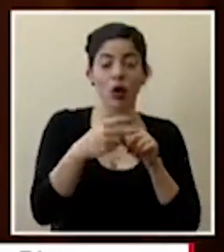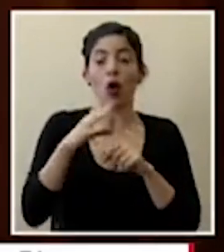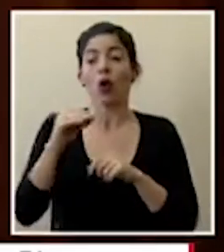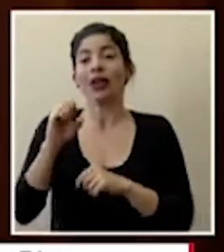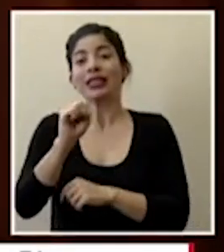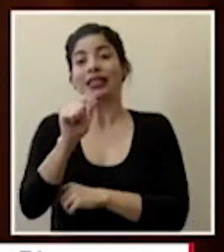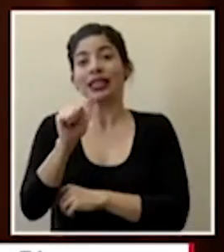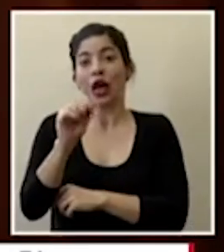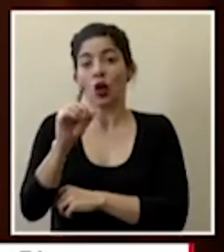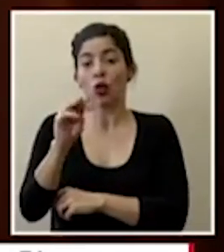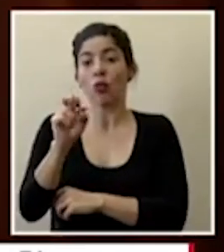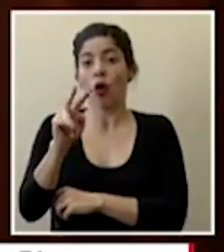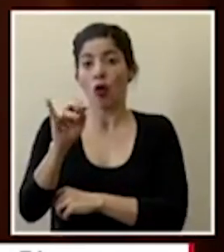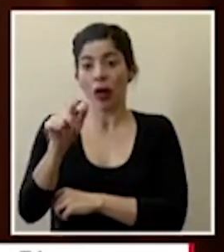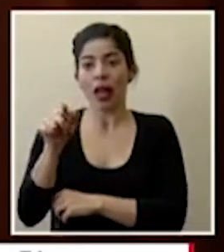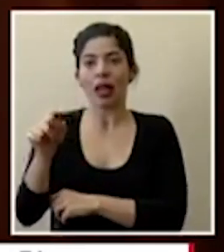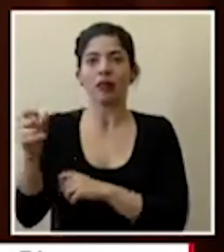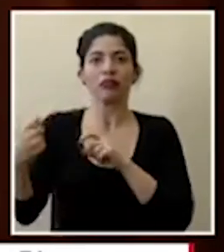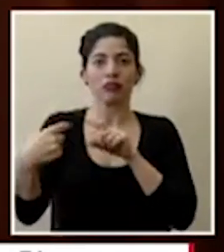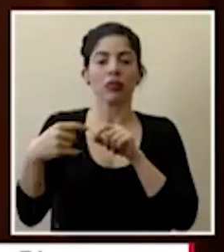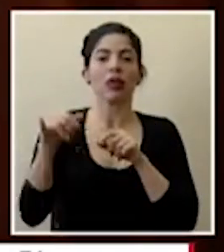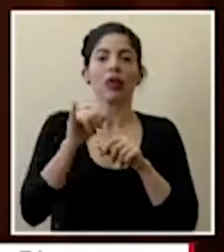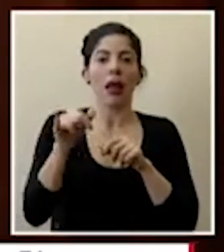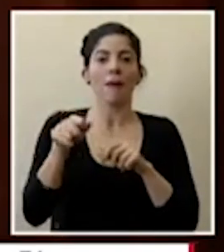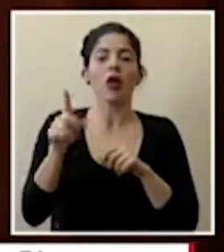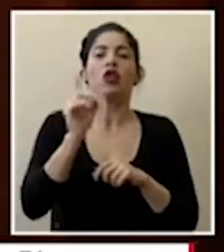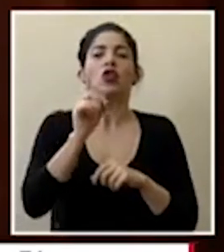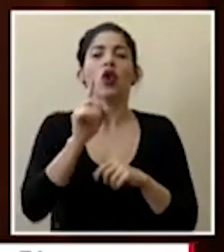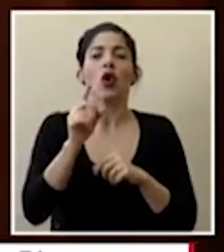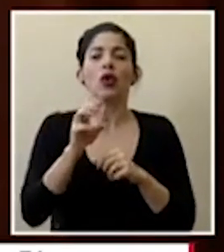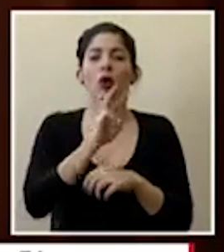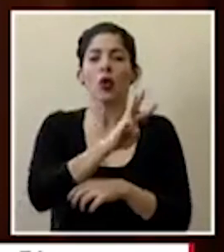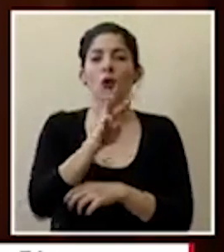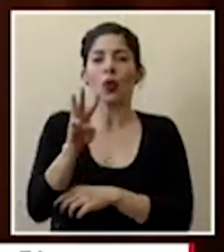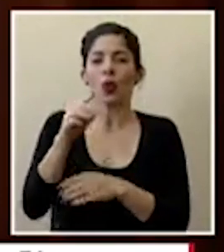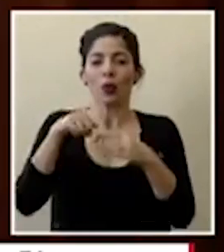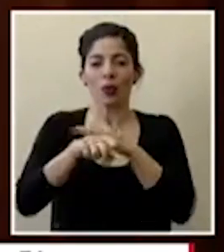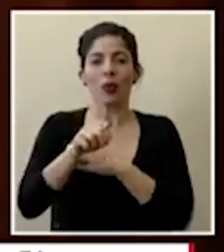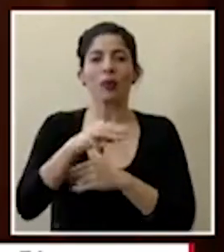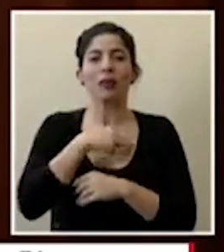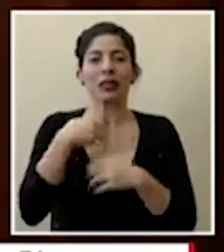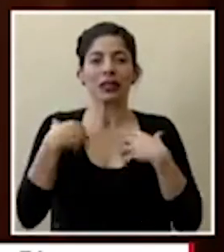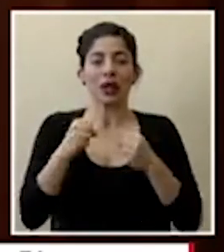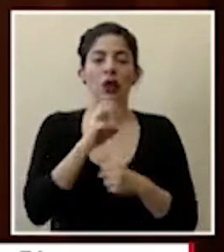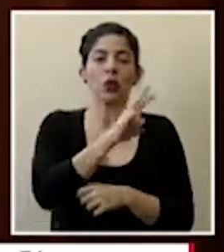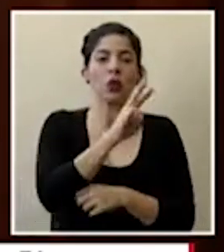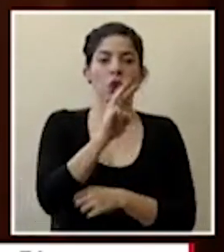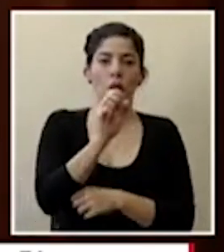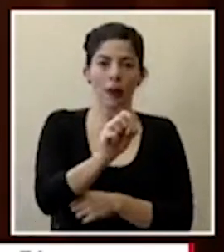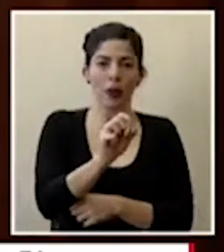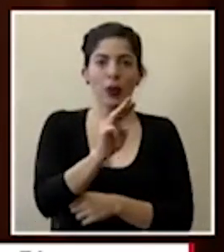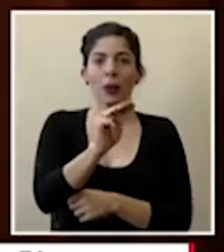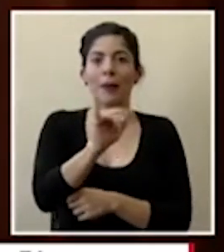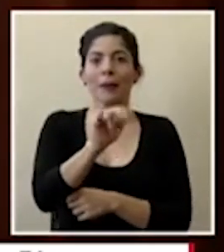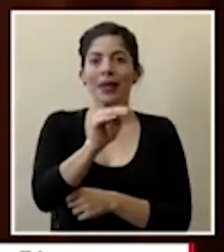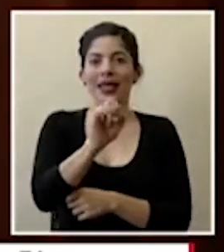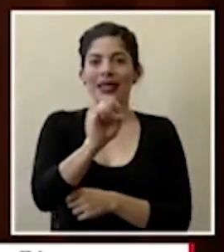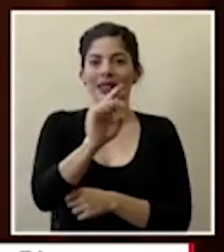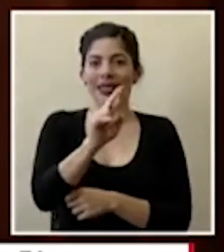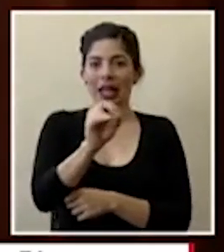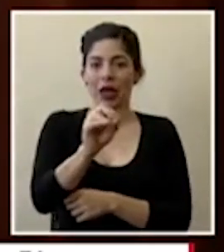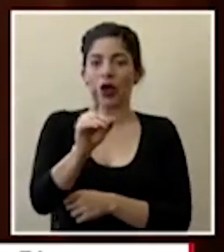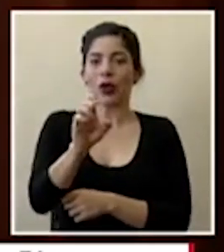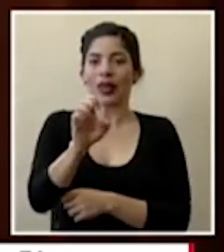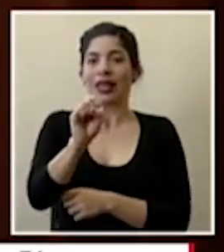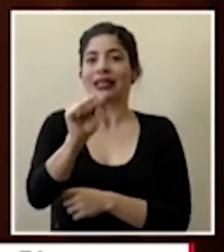están accesibles también mediante la página web oficial del ministerio de salud que es www punto ministerio de salud